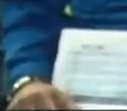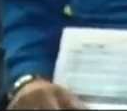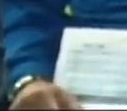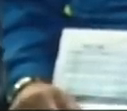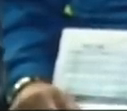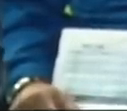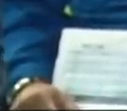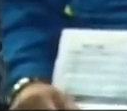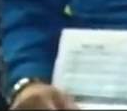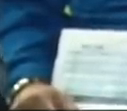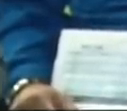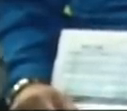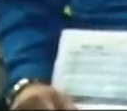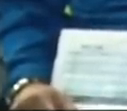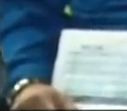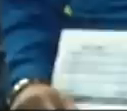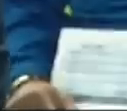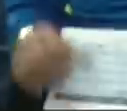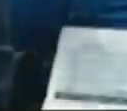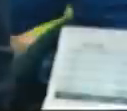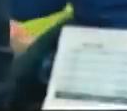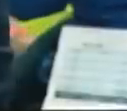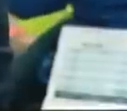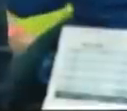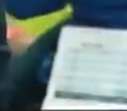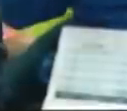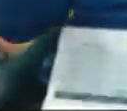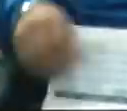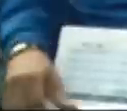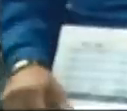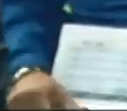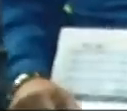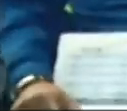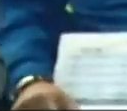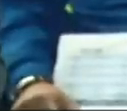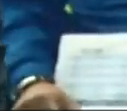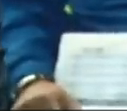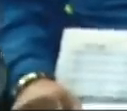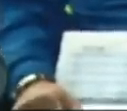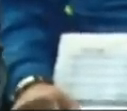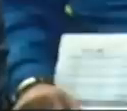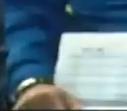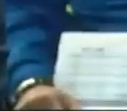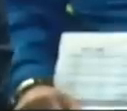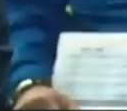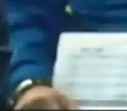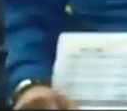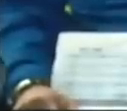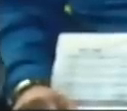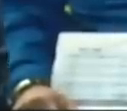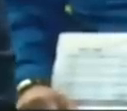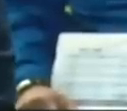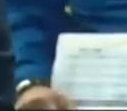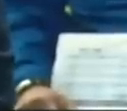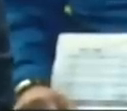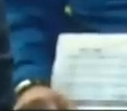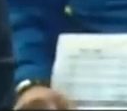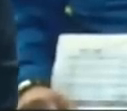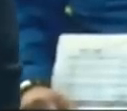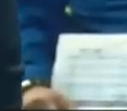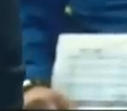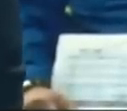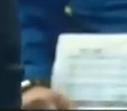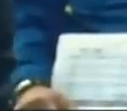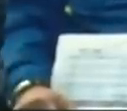diálogo entre venezolanos y de avanzar para que el panorama político, social, electoral, transcurra dentro